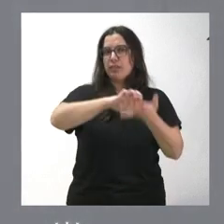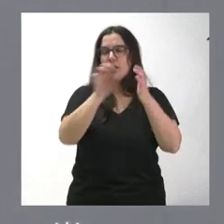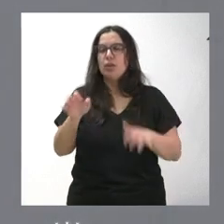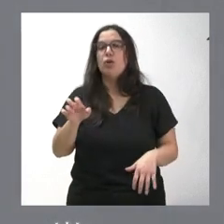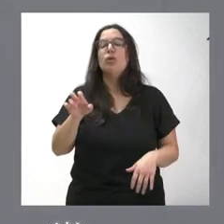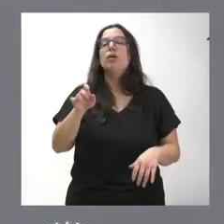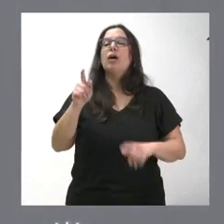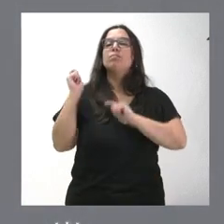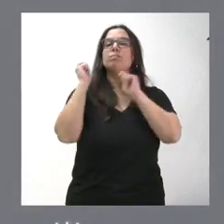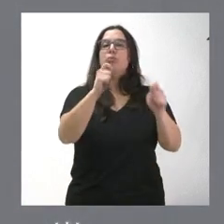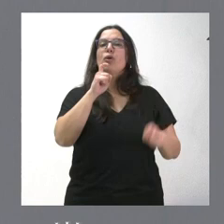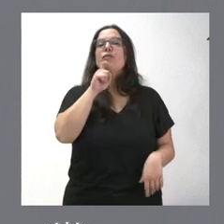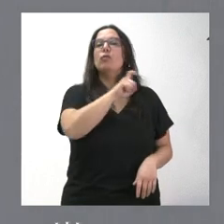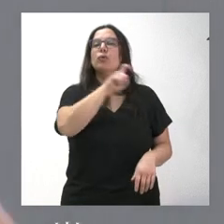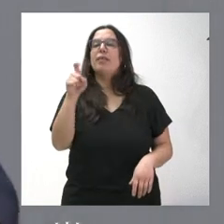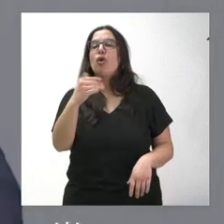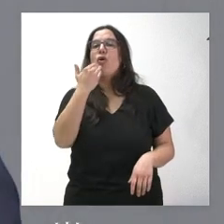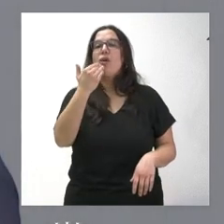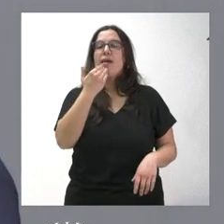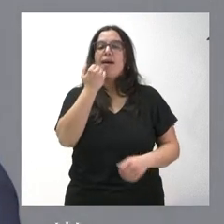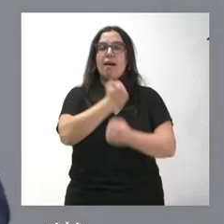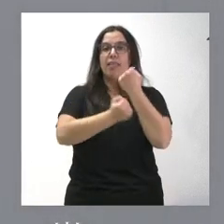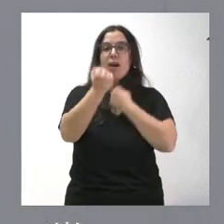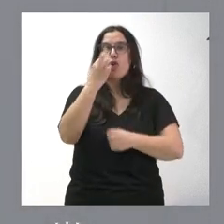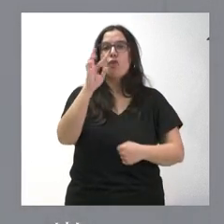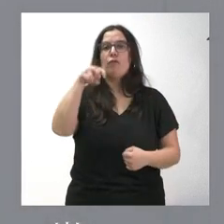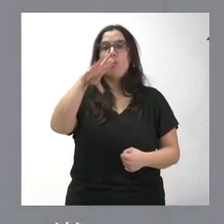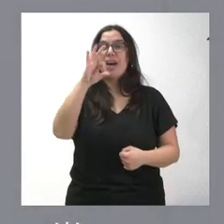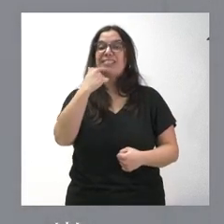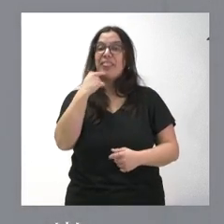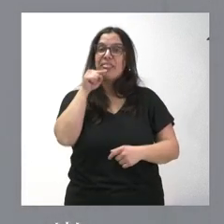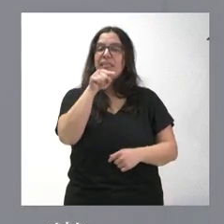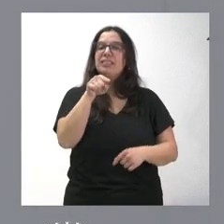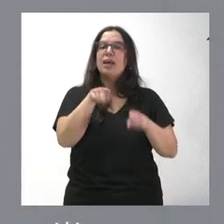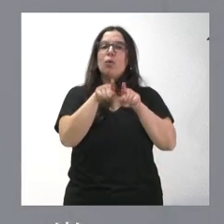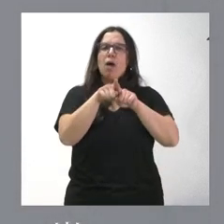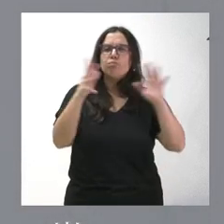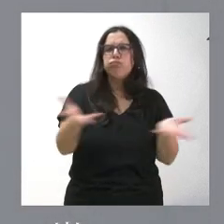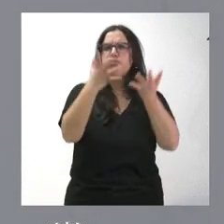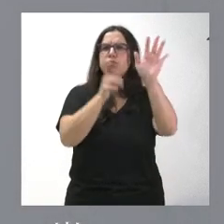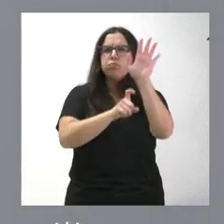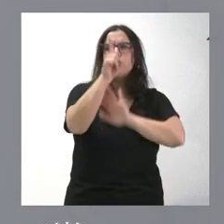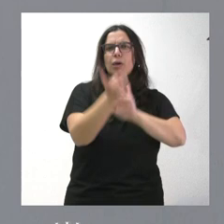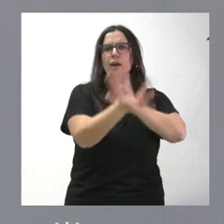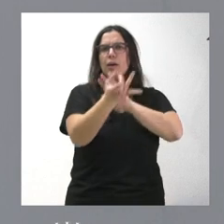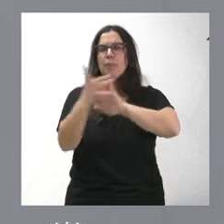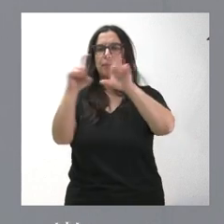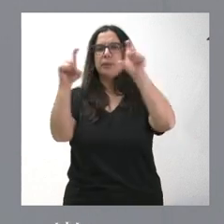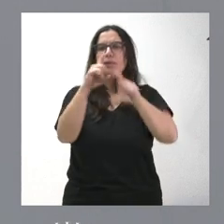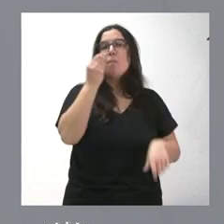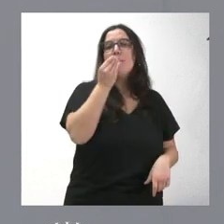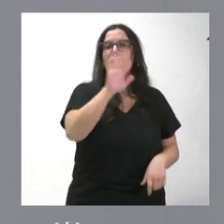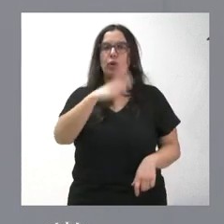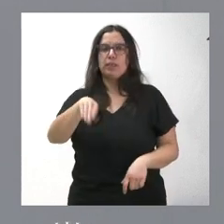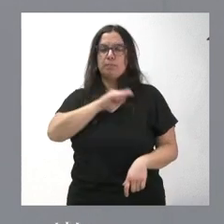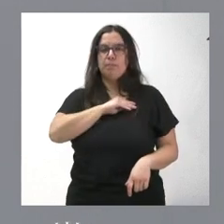ha sido designada por la Fundación de las Cajas de Aurofuncas como la mejor aceleradora de emprendimiento de España